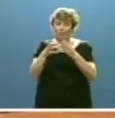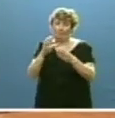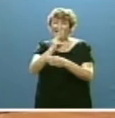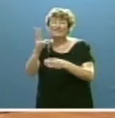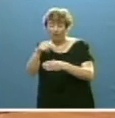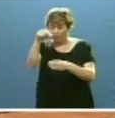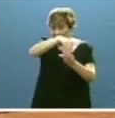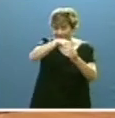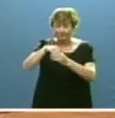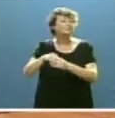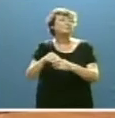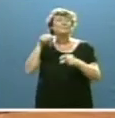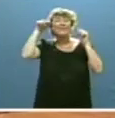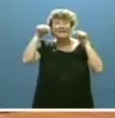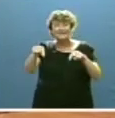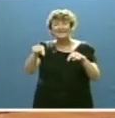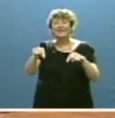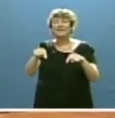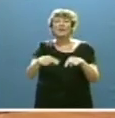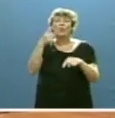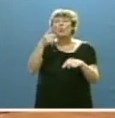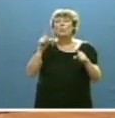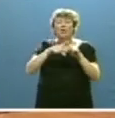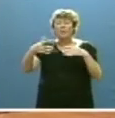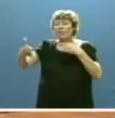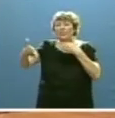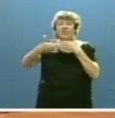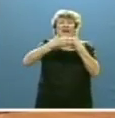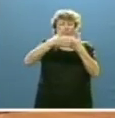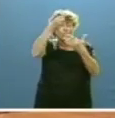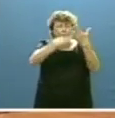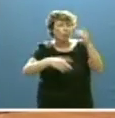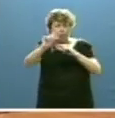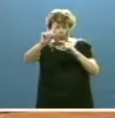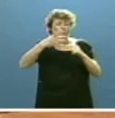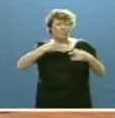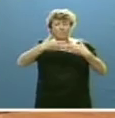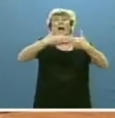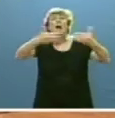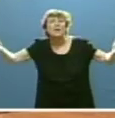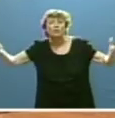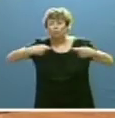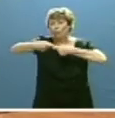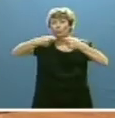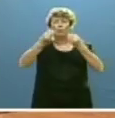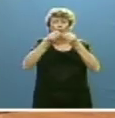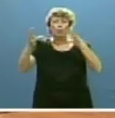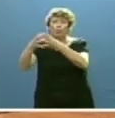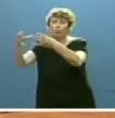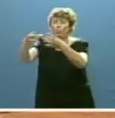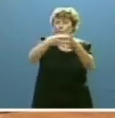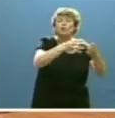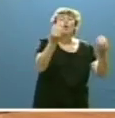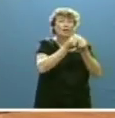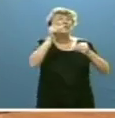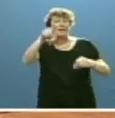En ningún caso es este un elenco cerrado, sino abierto a la negociación con los grupos, con los que